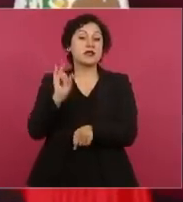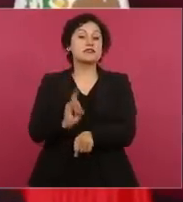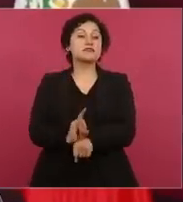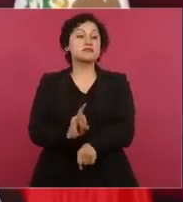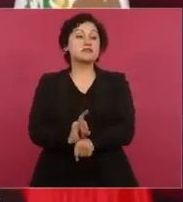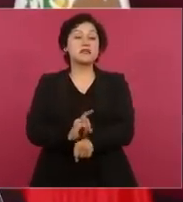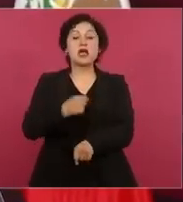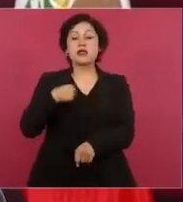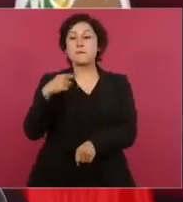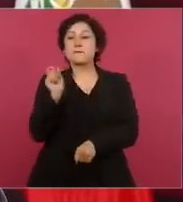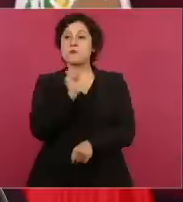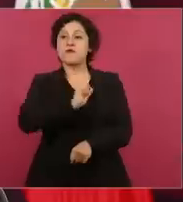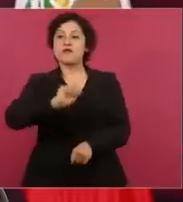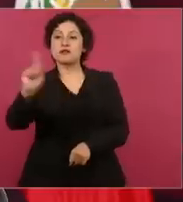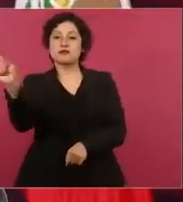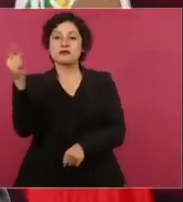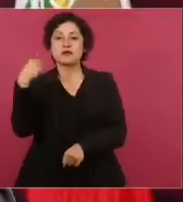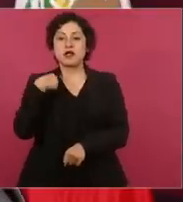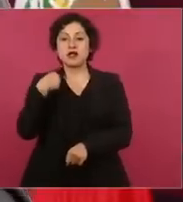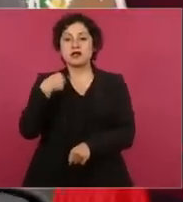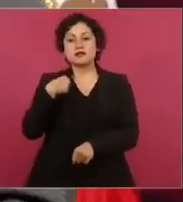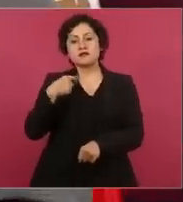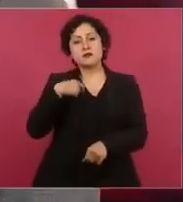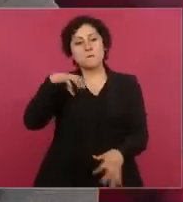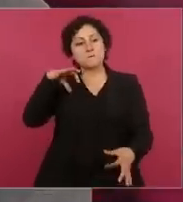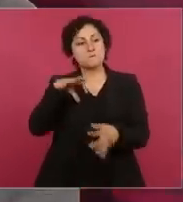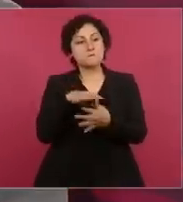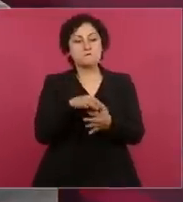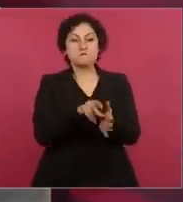profesional del periodismo.